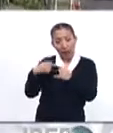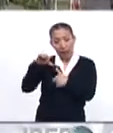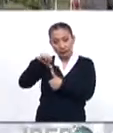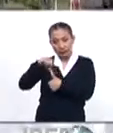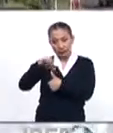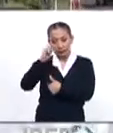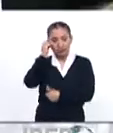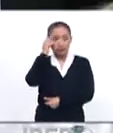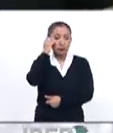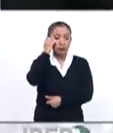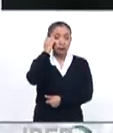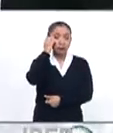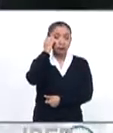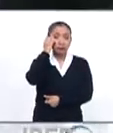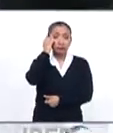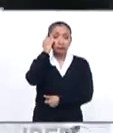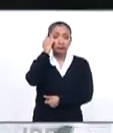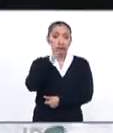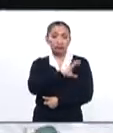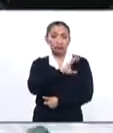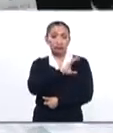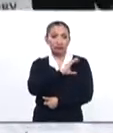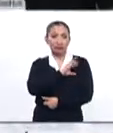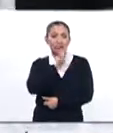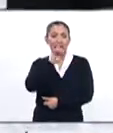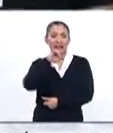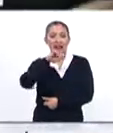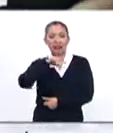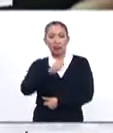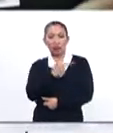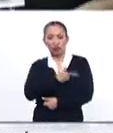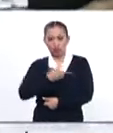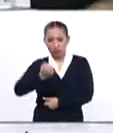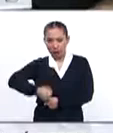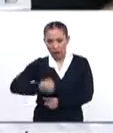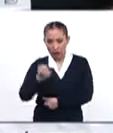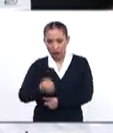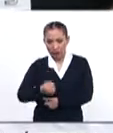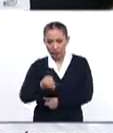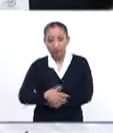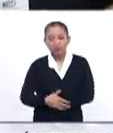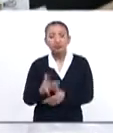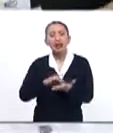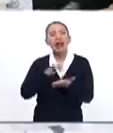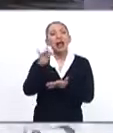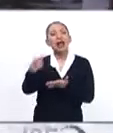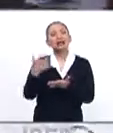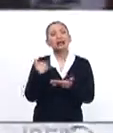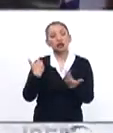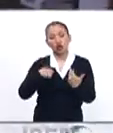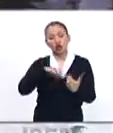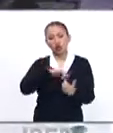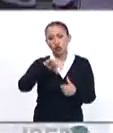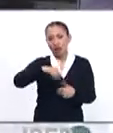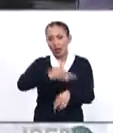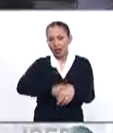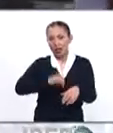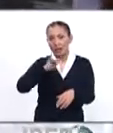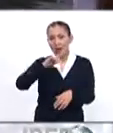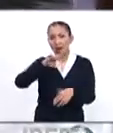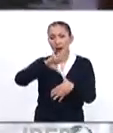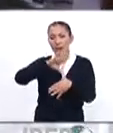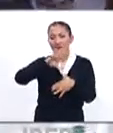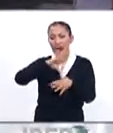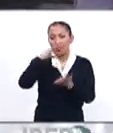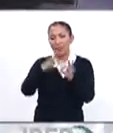Centroamérica. Estimada Rina, me da muchísimo gusto saludarte. Gracias por estar con nosotros esta tarde en Iberoamérica